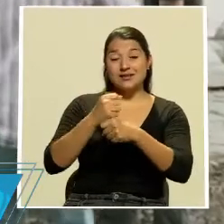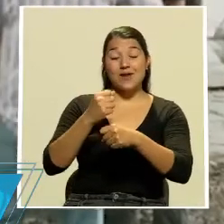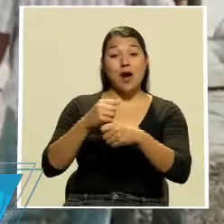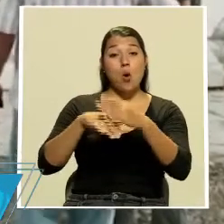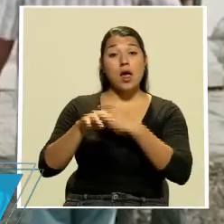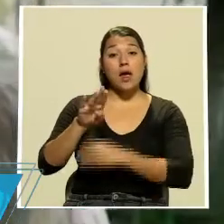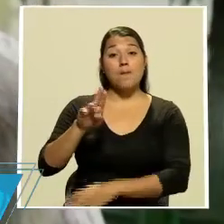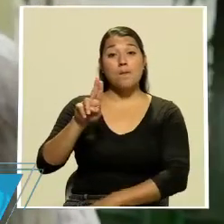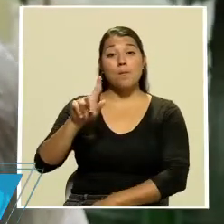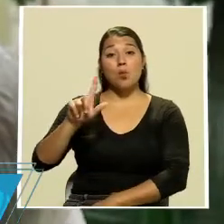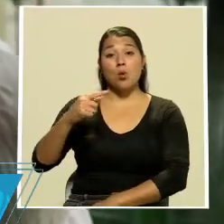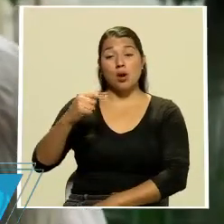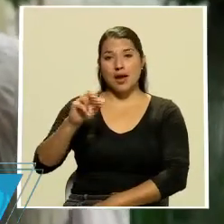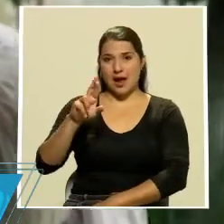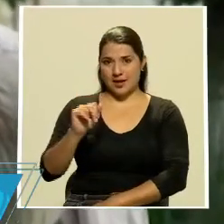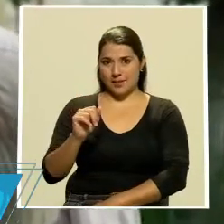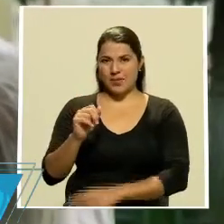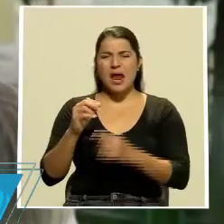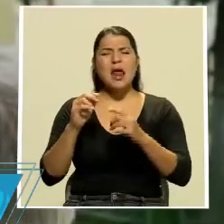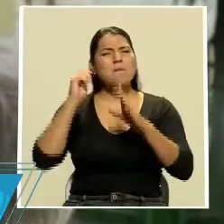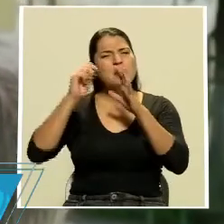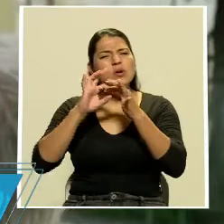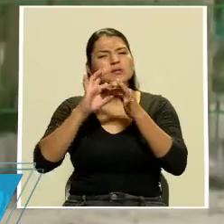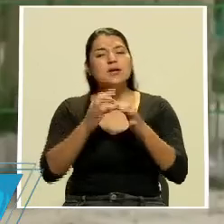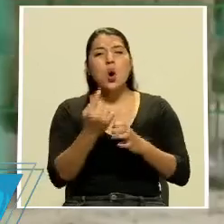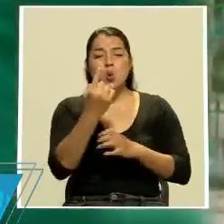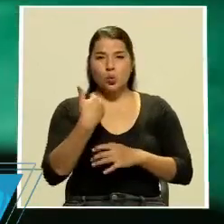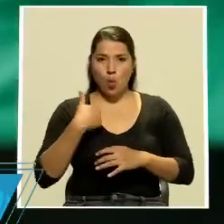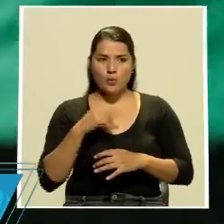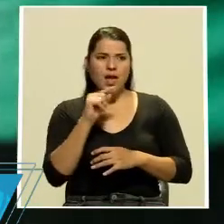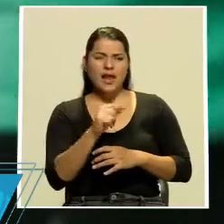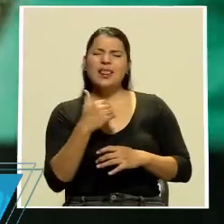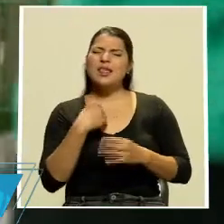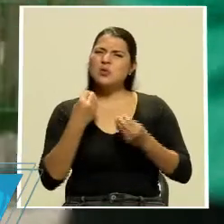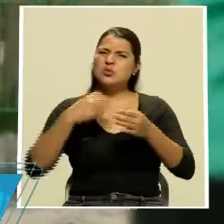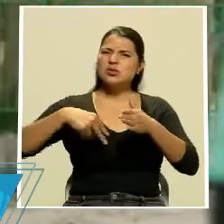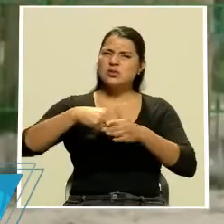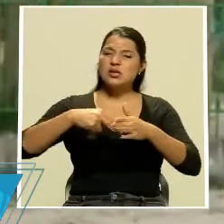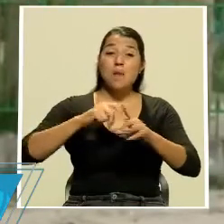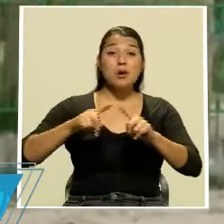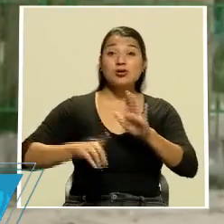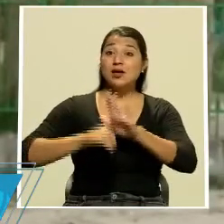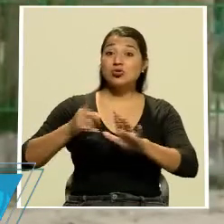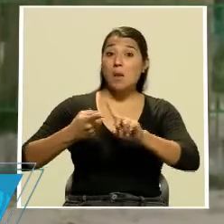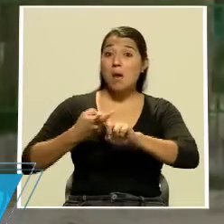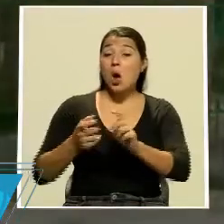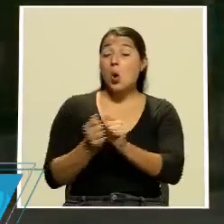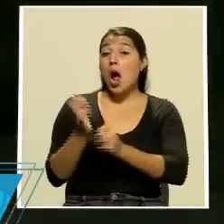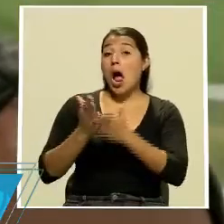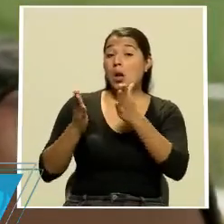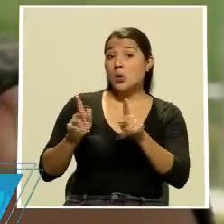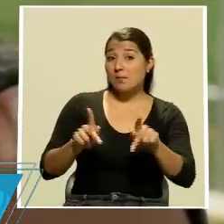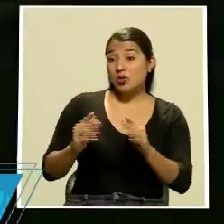dirige particularmente a uno de ellos un hombre reservado que a pesar de barreras idiomáticas desarrolla una relación amistosa con algunas de las personas